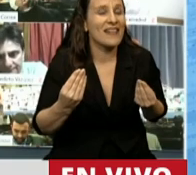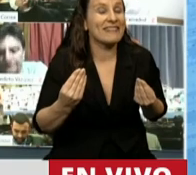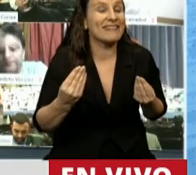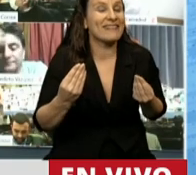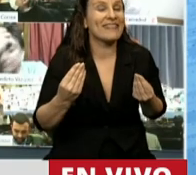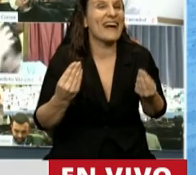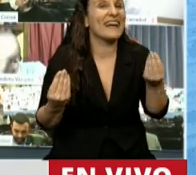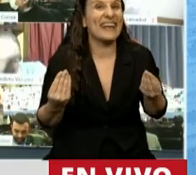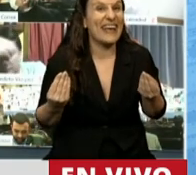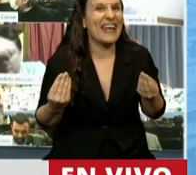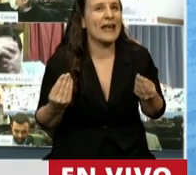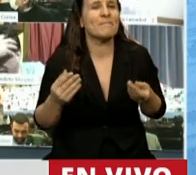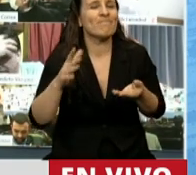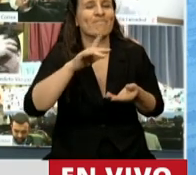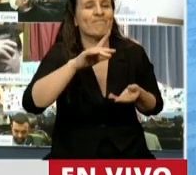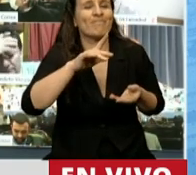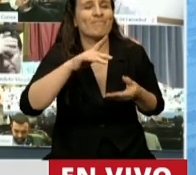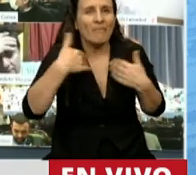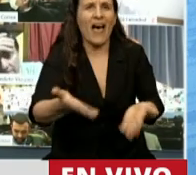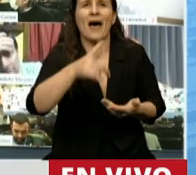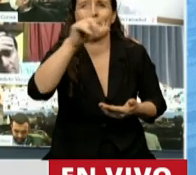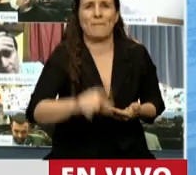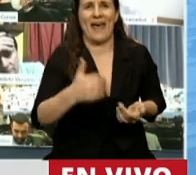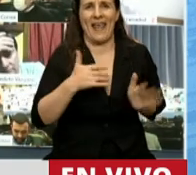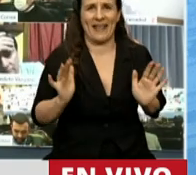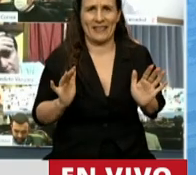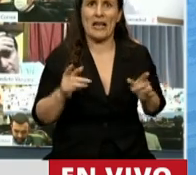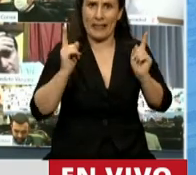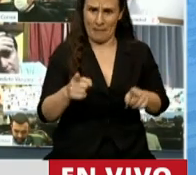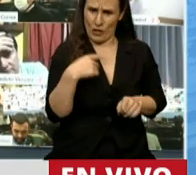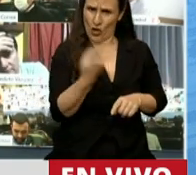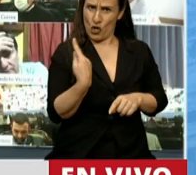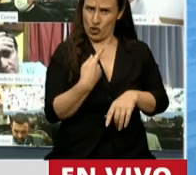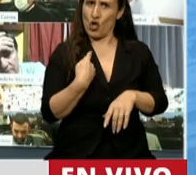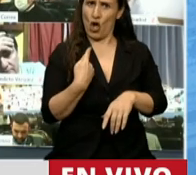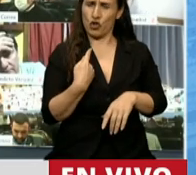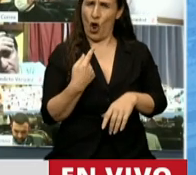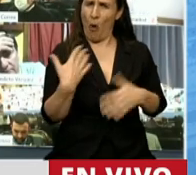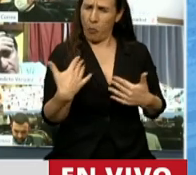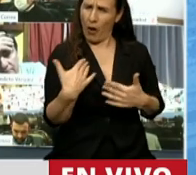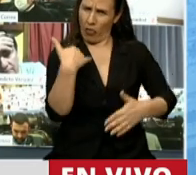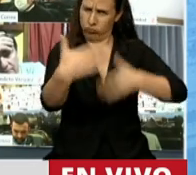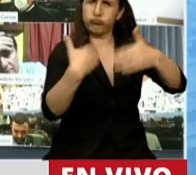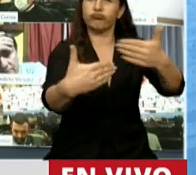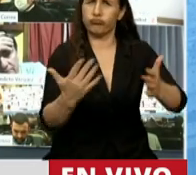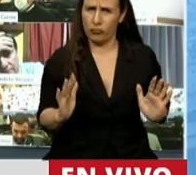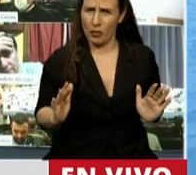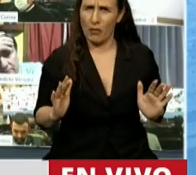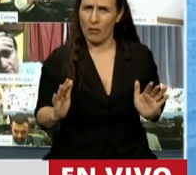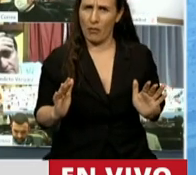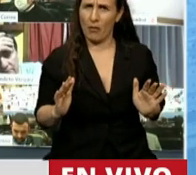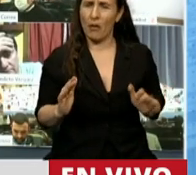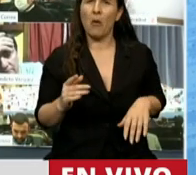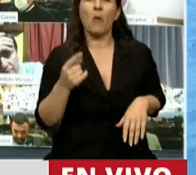tenemos una deuda con el país y con nosotros mismos, a ver si somos capaces de desarrollarlo. Pero no hay